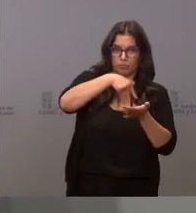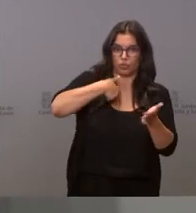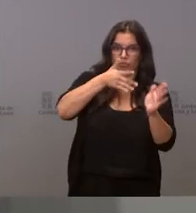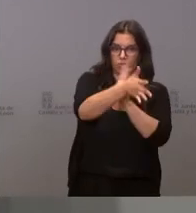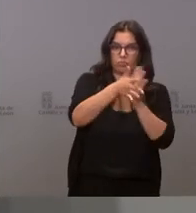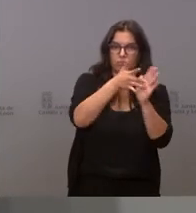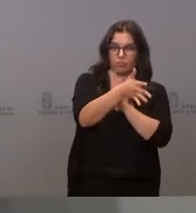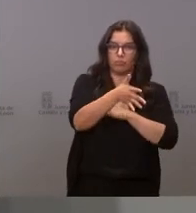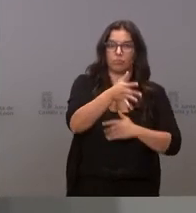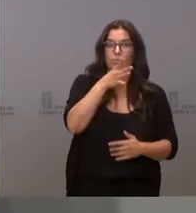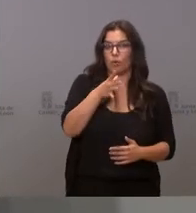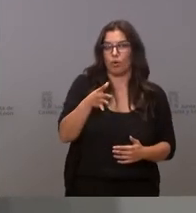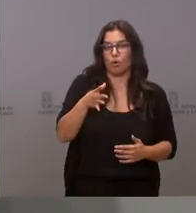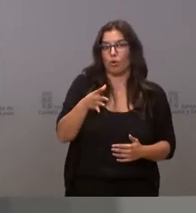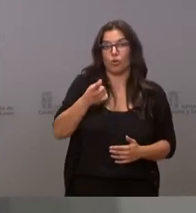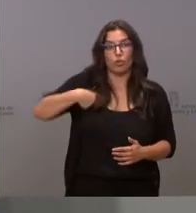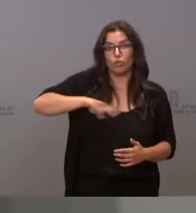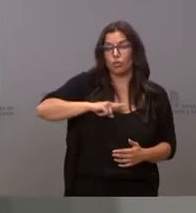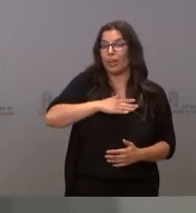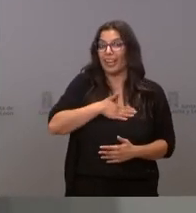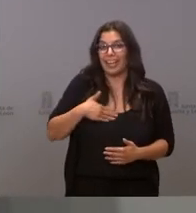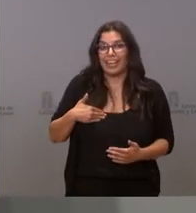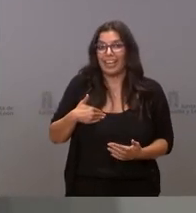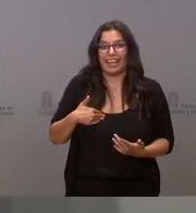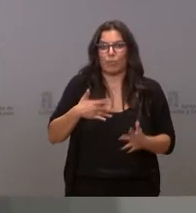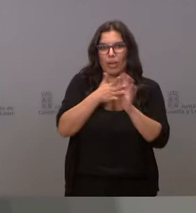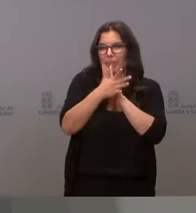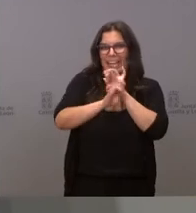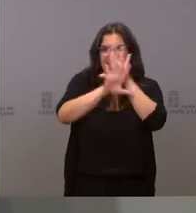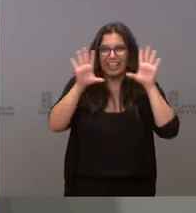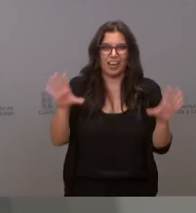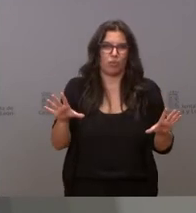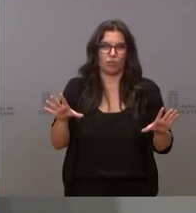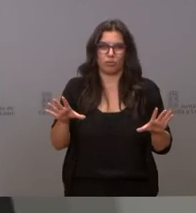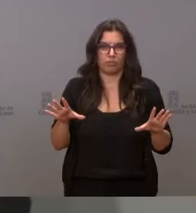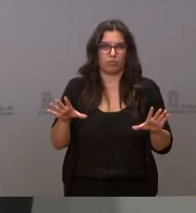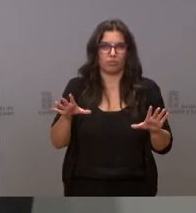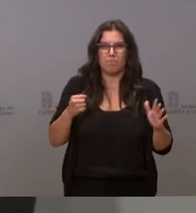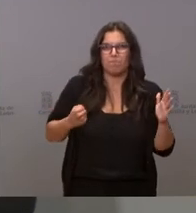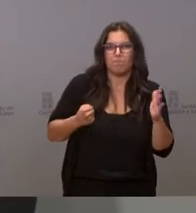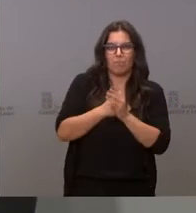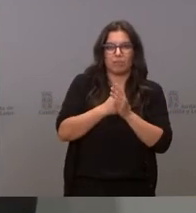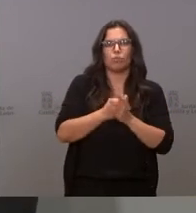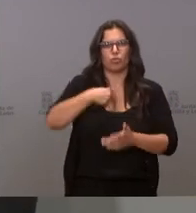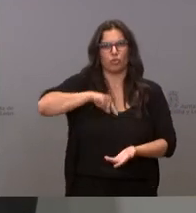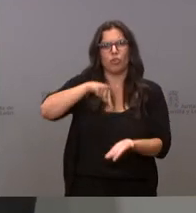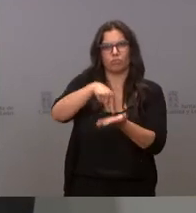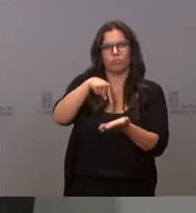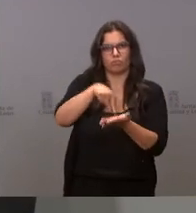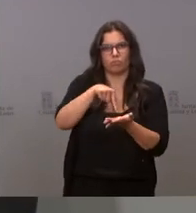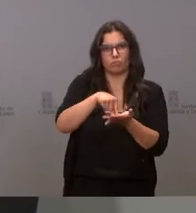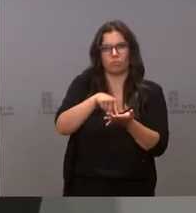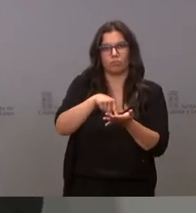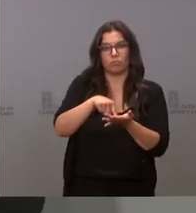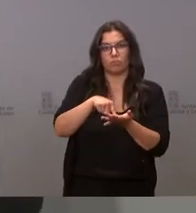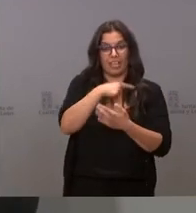porque todo nuestro interés es aclarar las cosas lo más posible, vamos a exigir que se presenten en